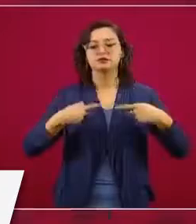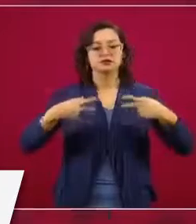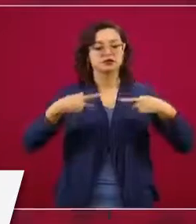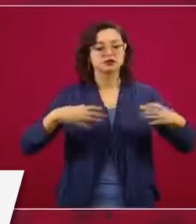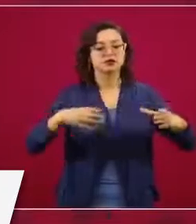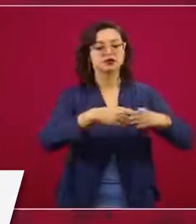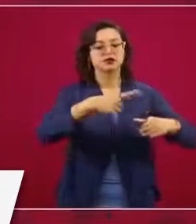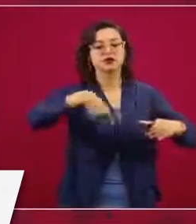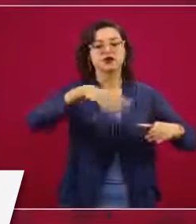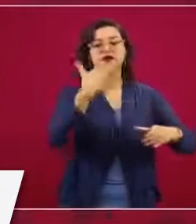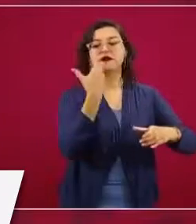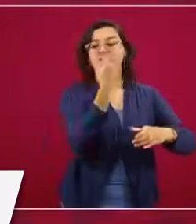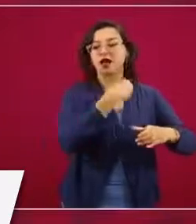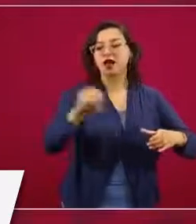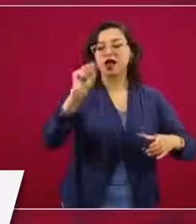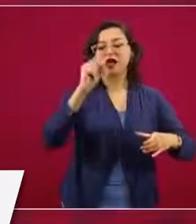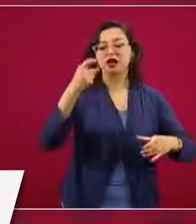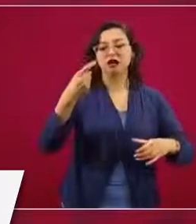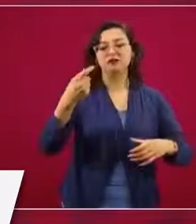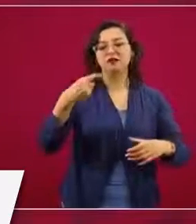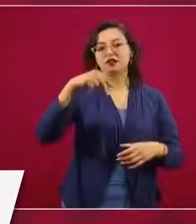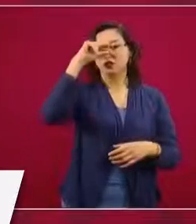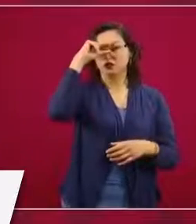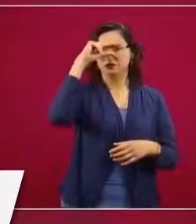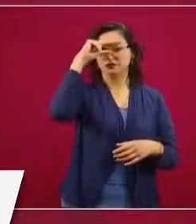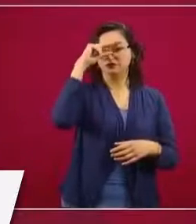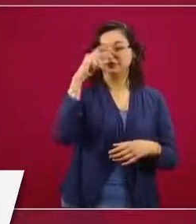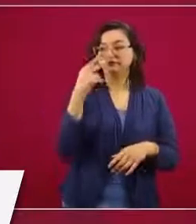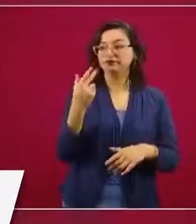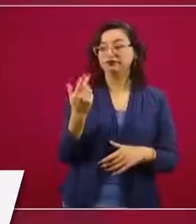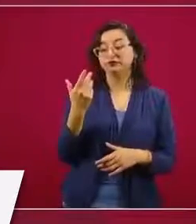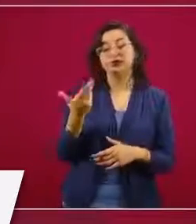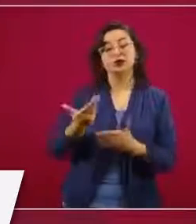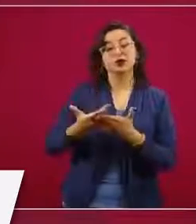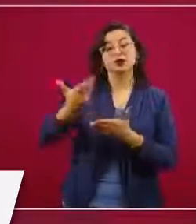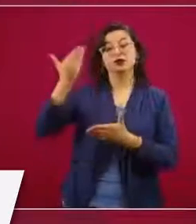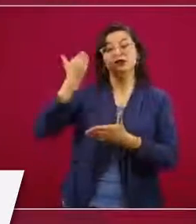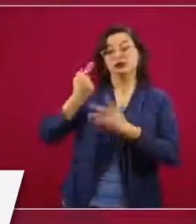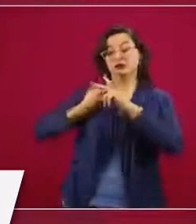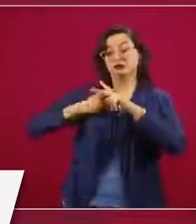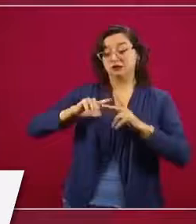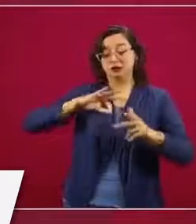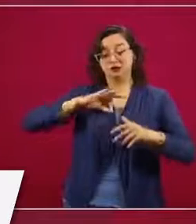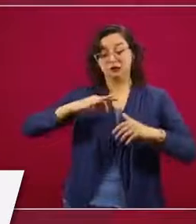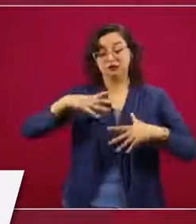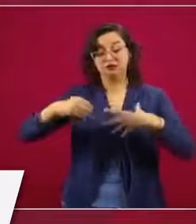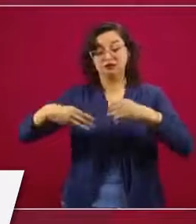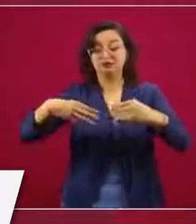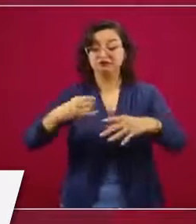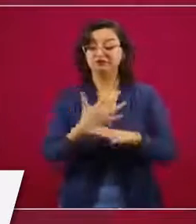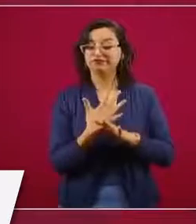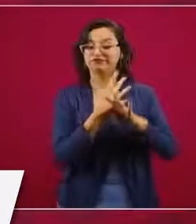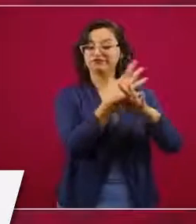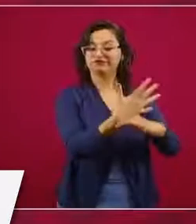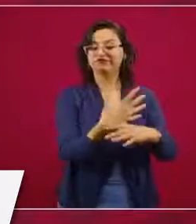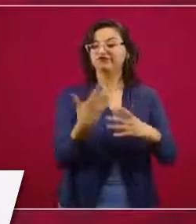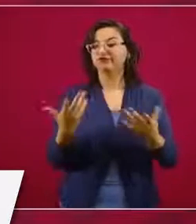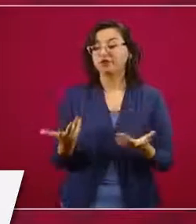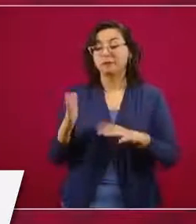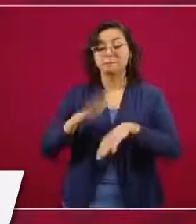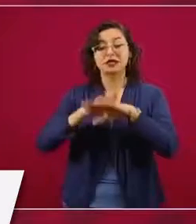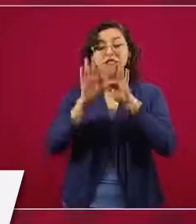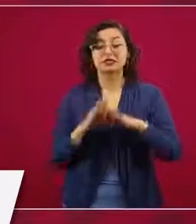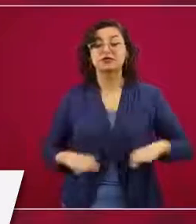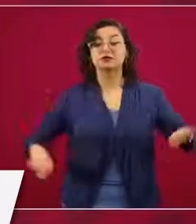se dijo que esta epidemia la teníamos que enfrentar entre todos, más que nada